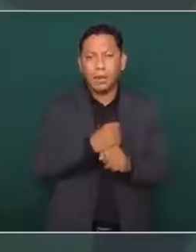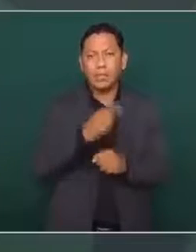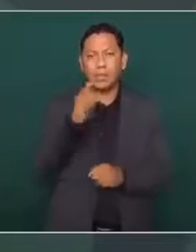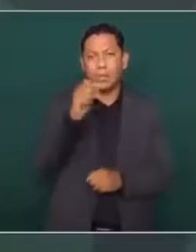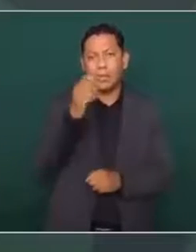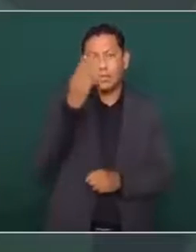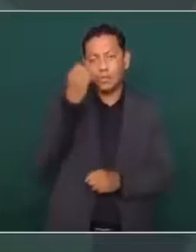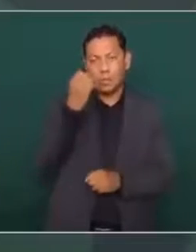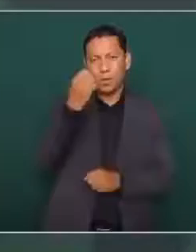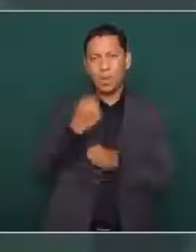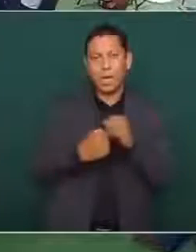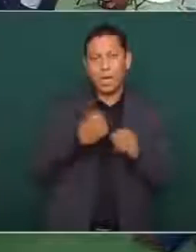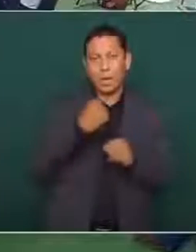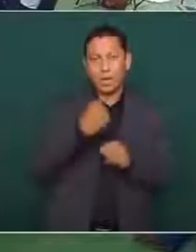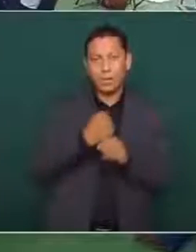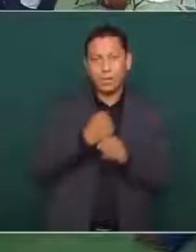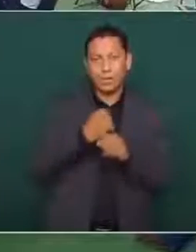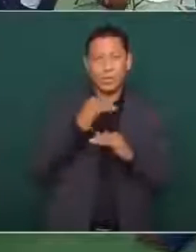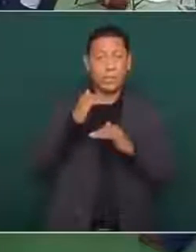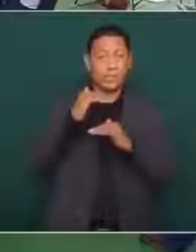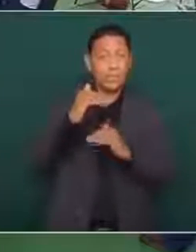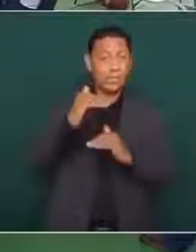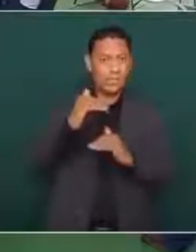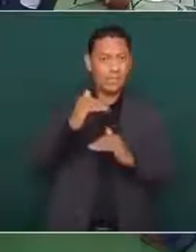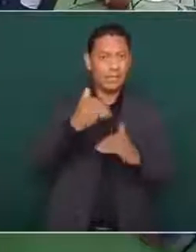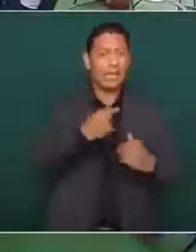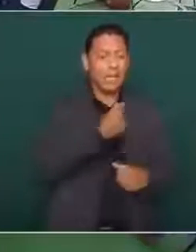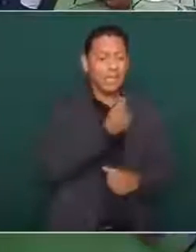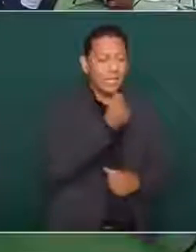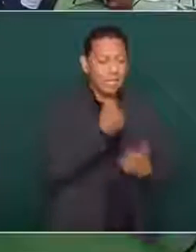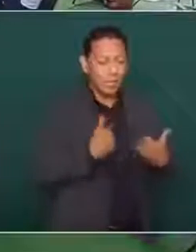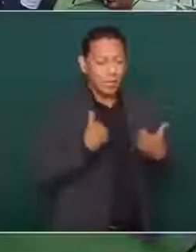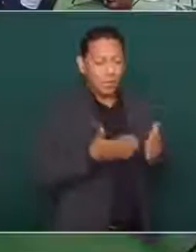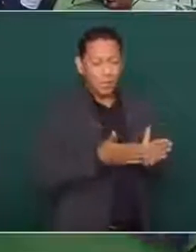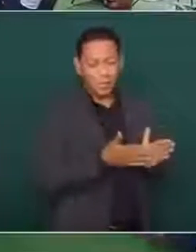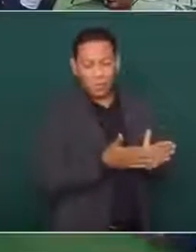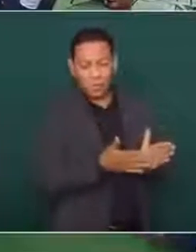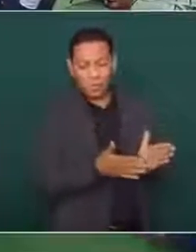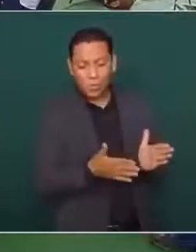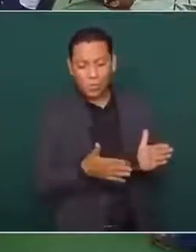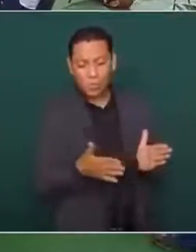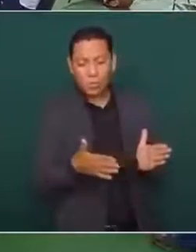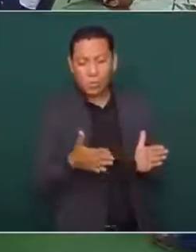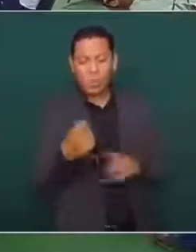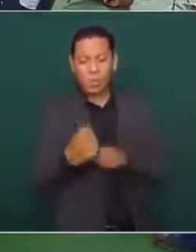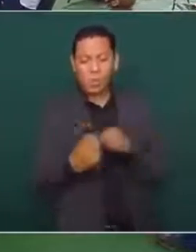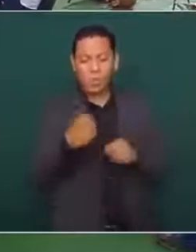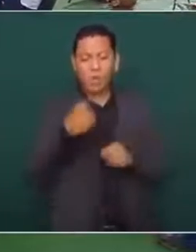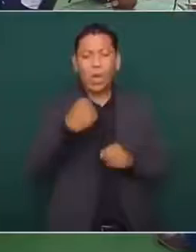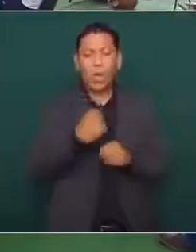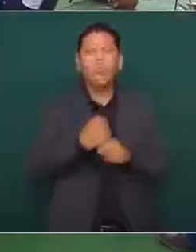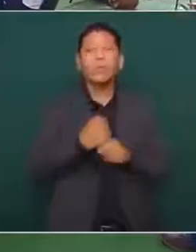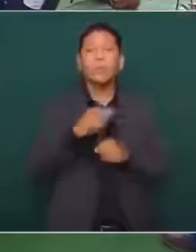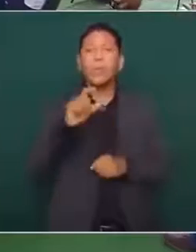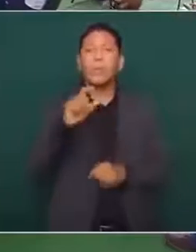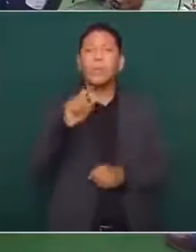Niñas, niños, adolescentes de 29 hacia abajo.